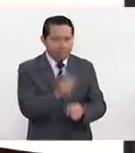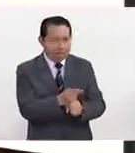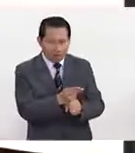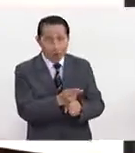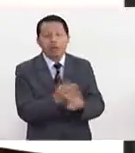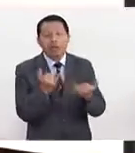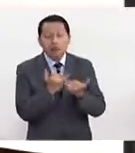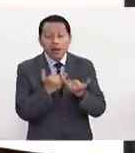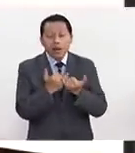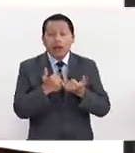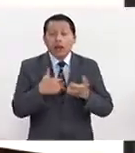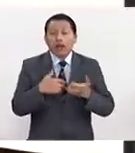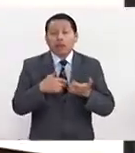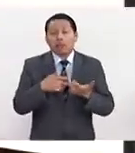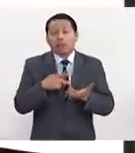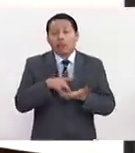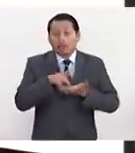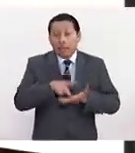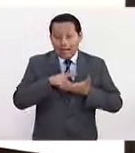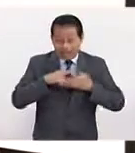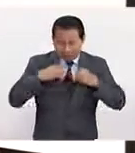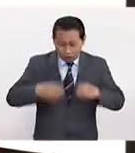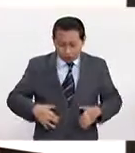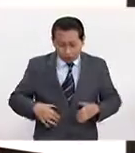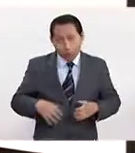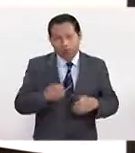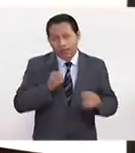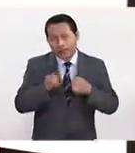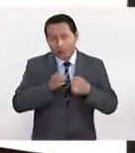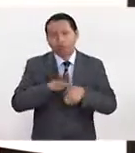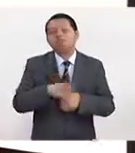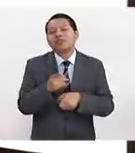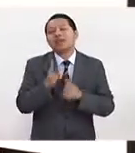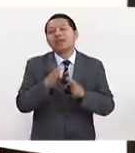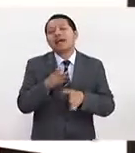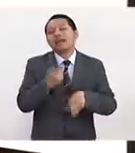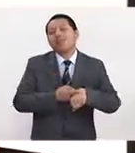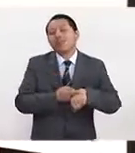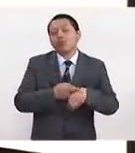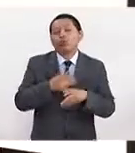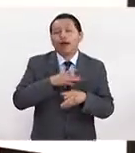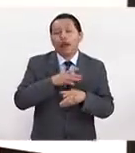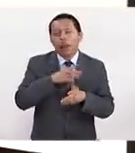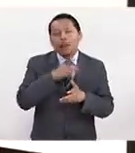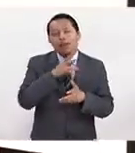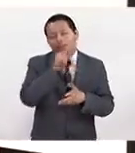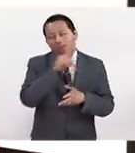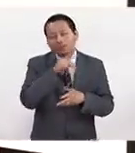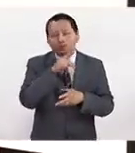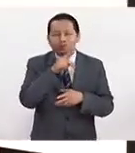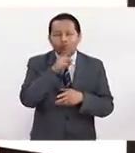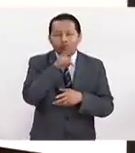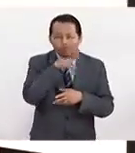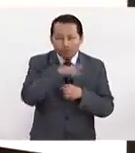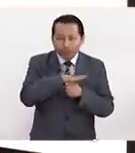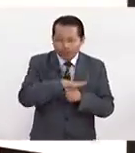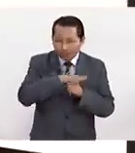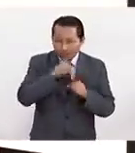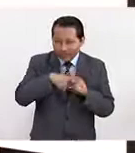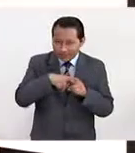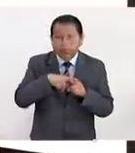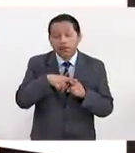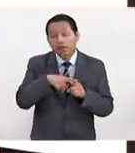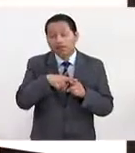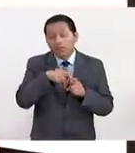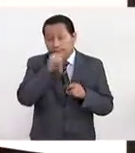el control de peso, el ejercicio. Tú tienes, si tú ya estás enfermo, si tú ya eres hipertenso, si tú ya eres diabético, hacer que toda tu familia